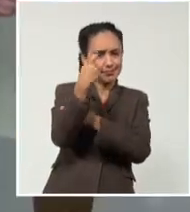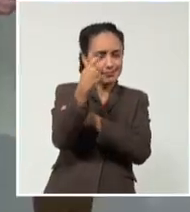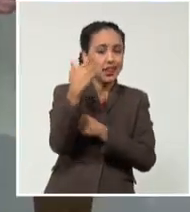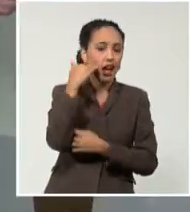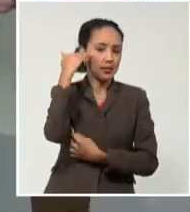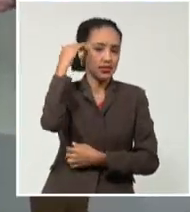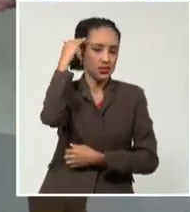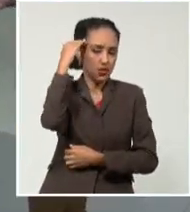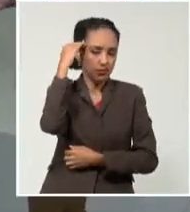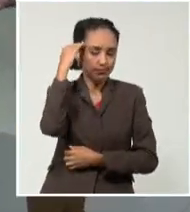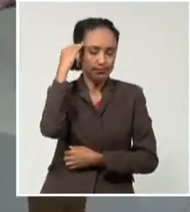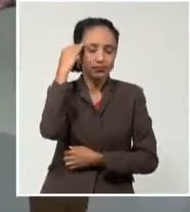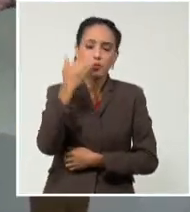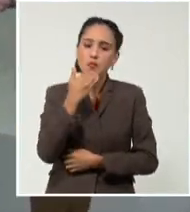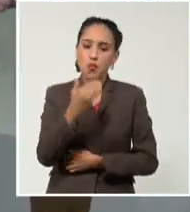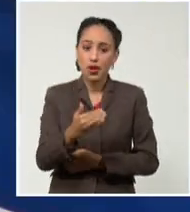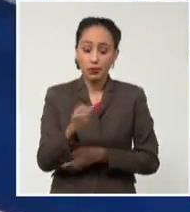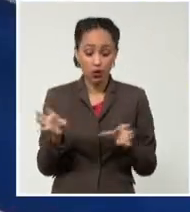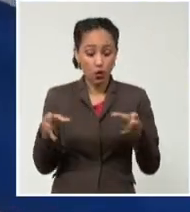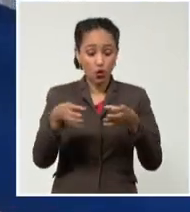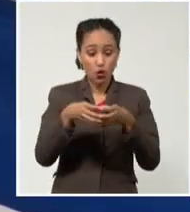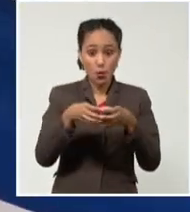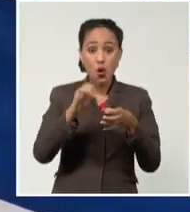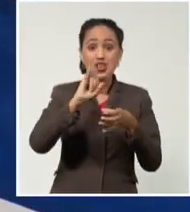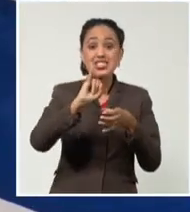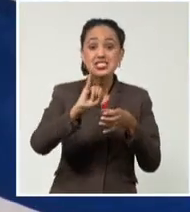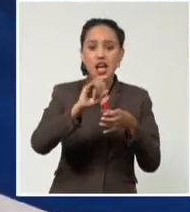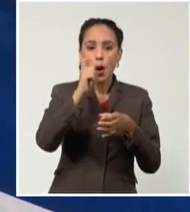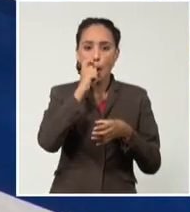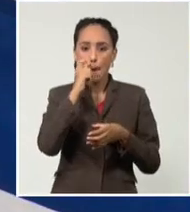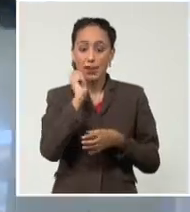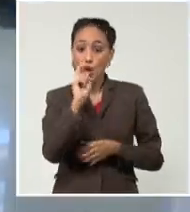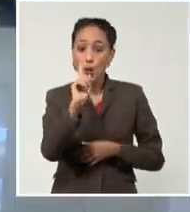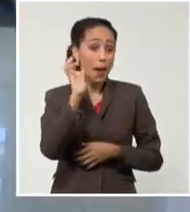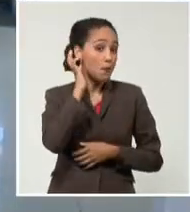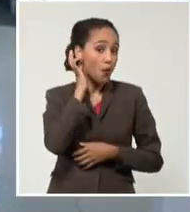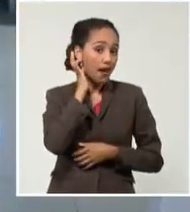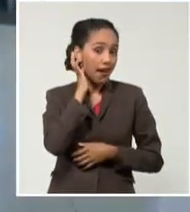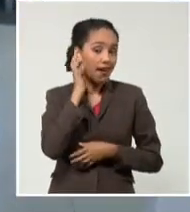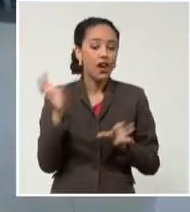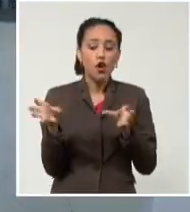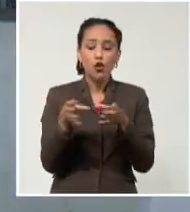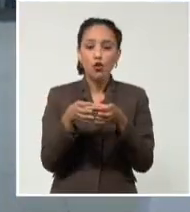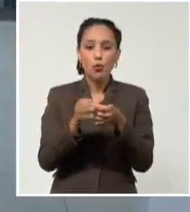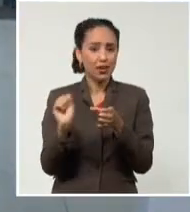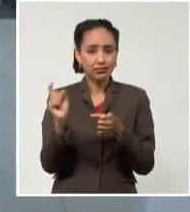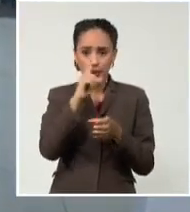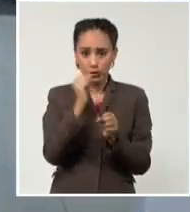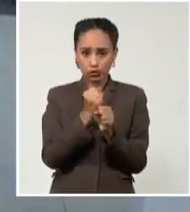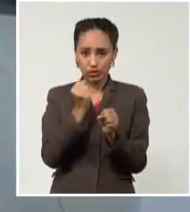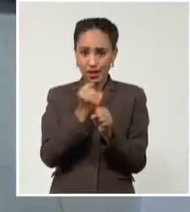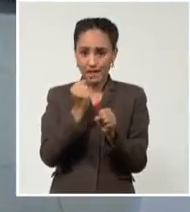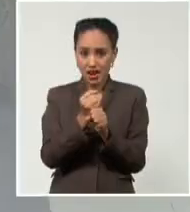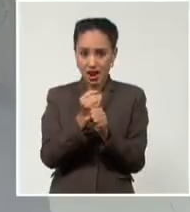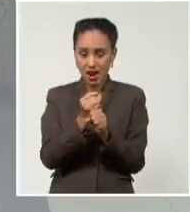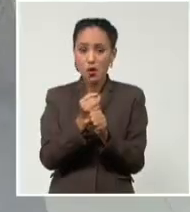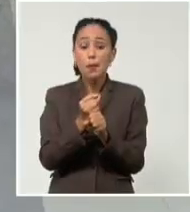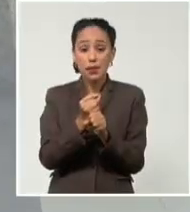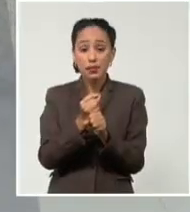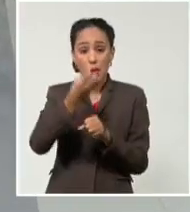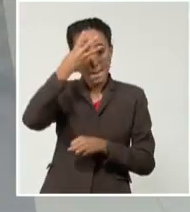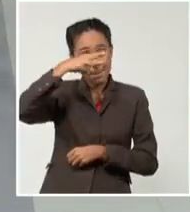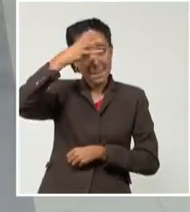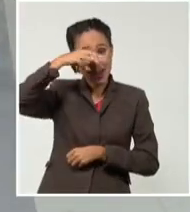mucho. Compuesta por seis hombres y una mujer, la brigada cubana que concluyó sus labores en el Estado mexicano de Quintana Roo